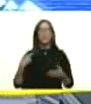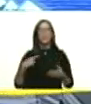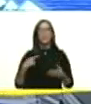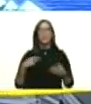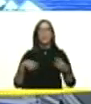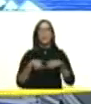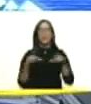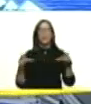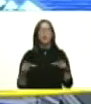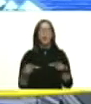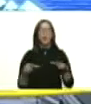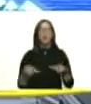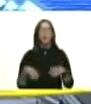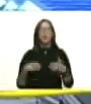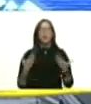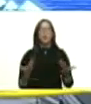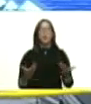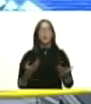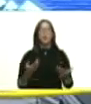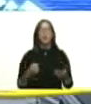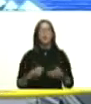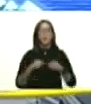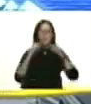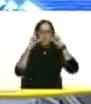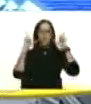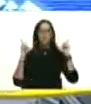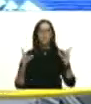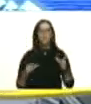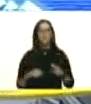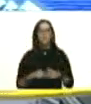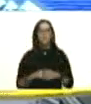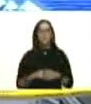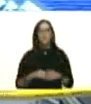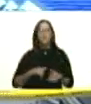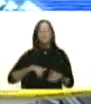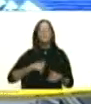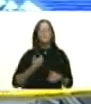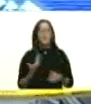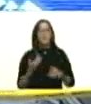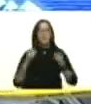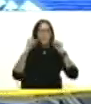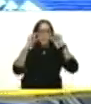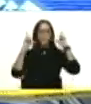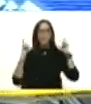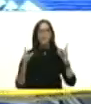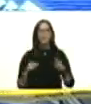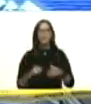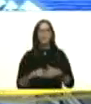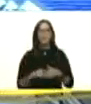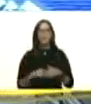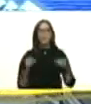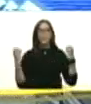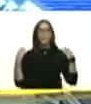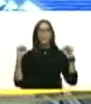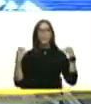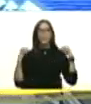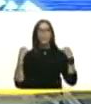local cuál va a ser el impacto pudiera ser el impacto para prepararnos